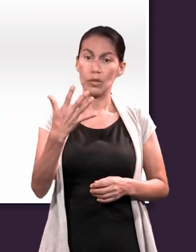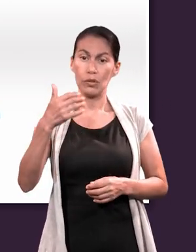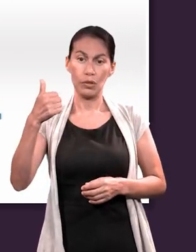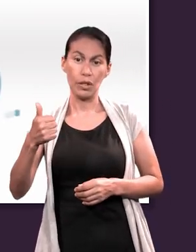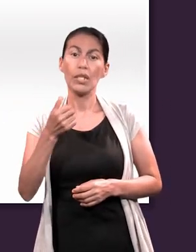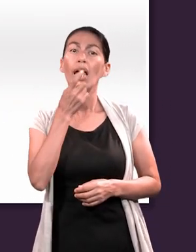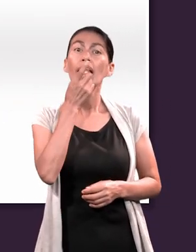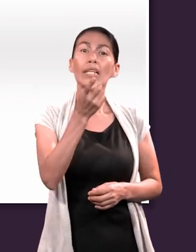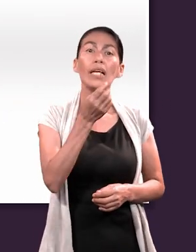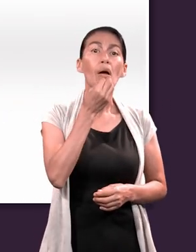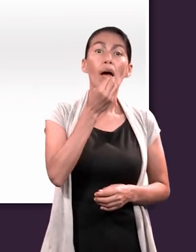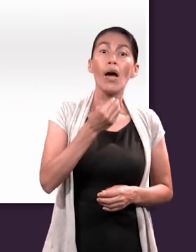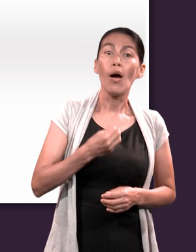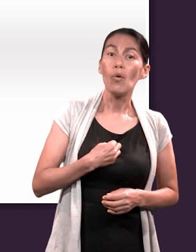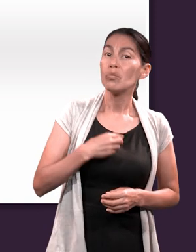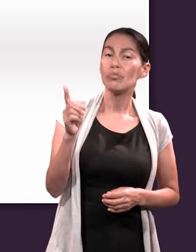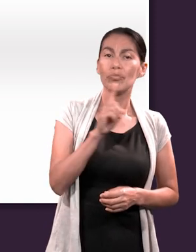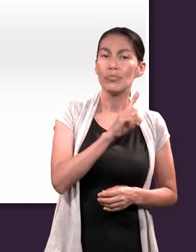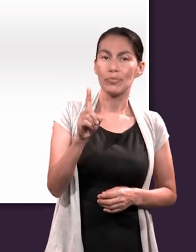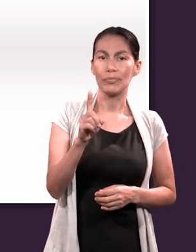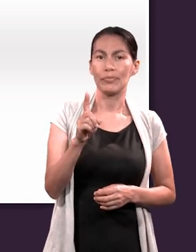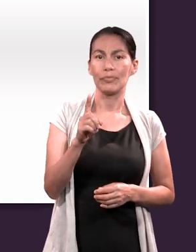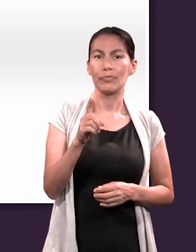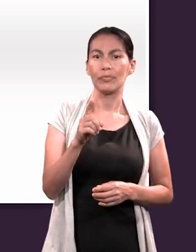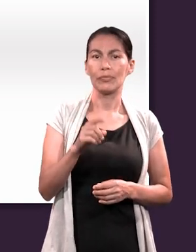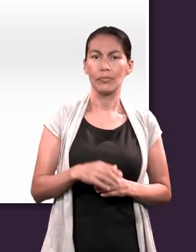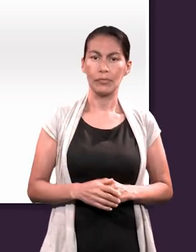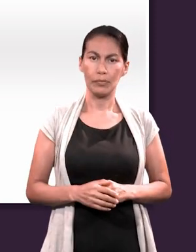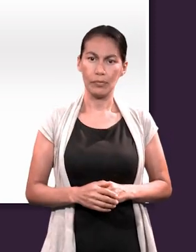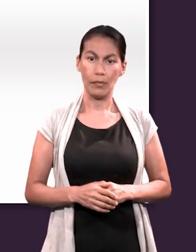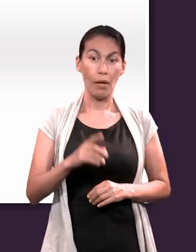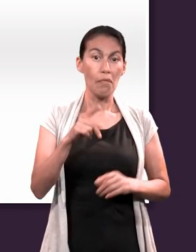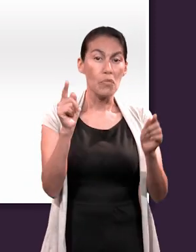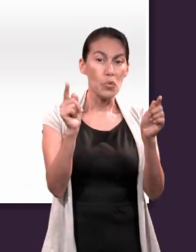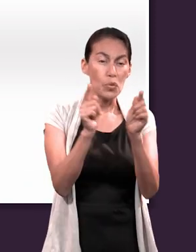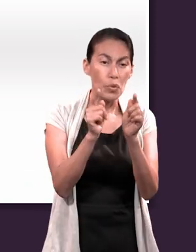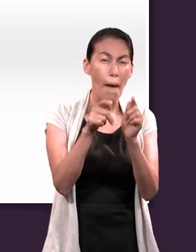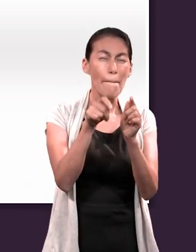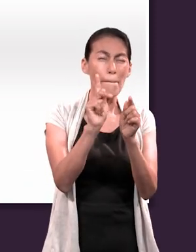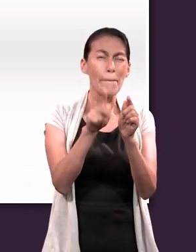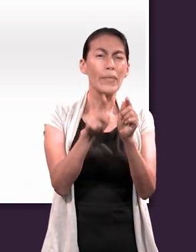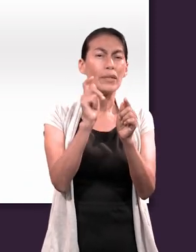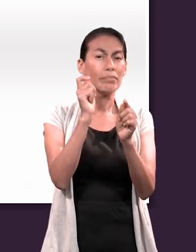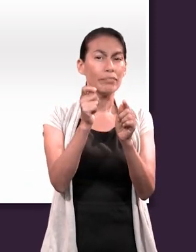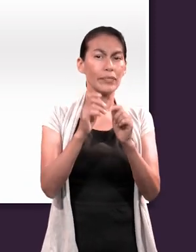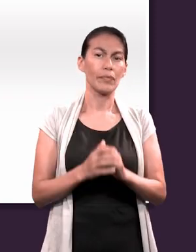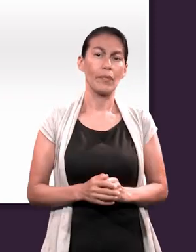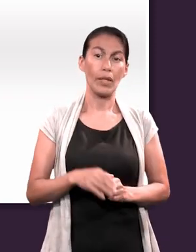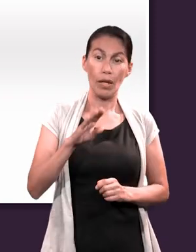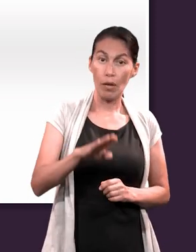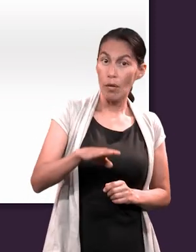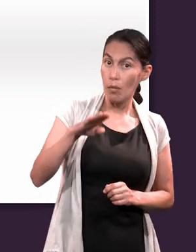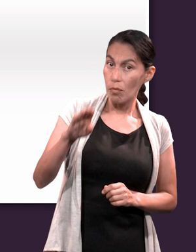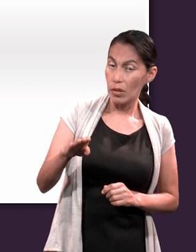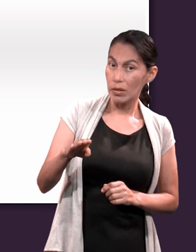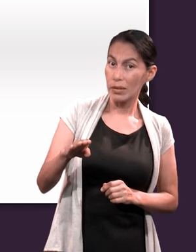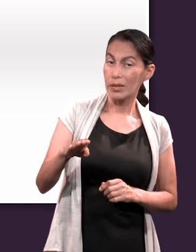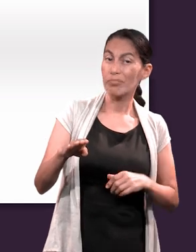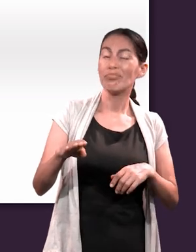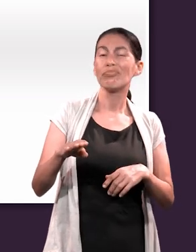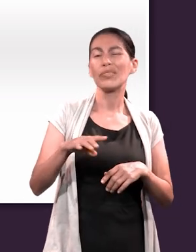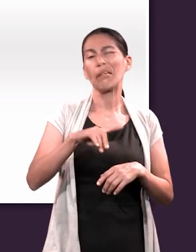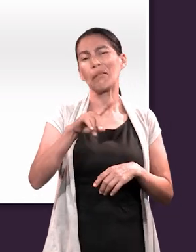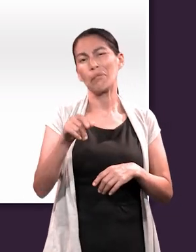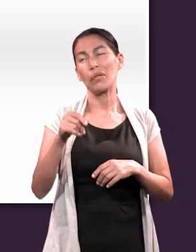este aspecto, Génesis 2.5 y 6 contienen la expresión aún no, que es corta pero extremadamente